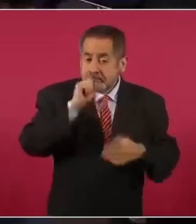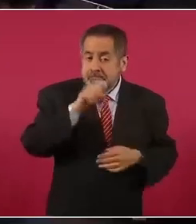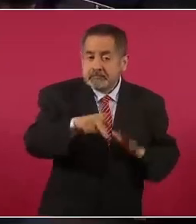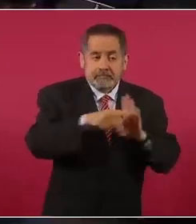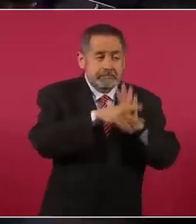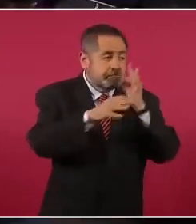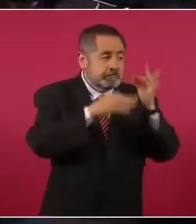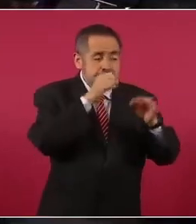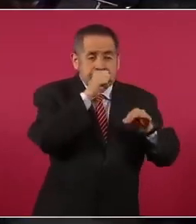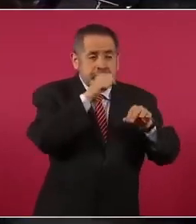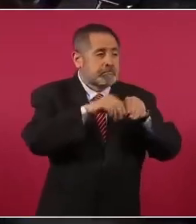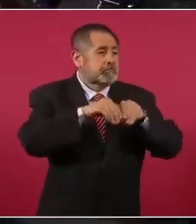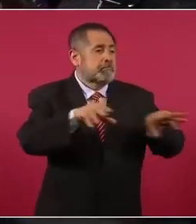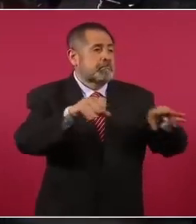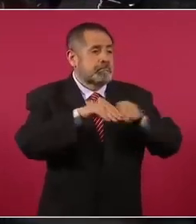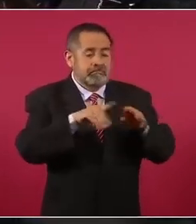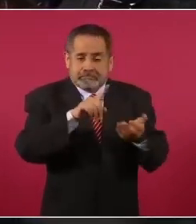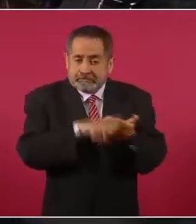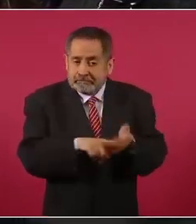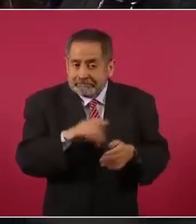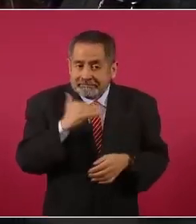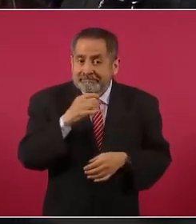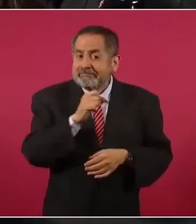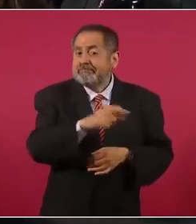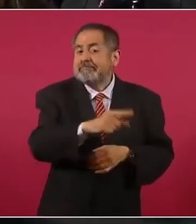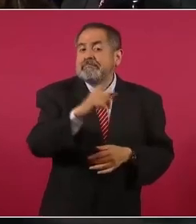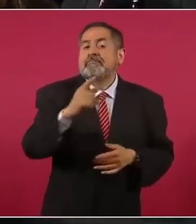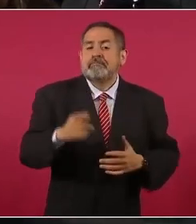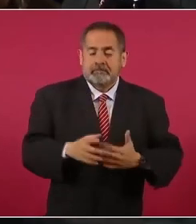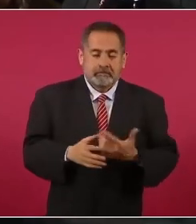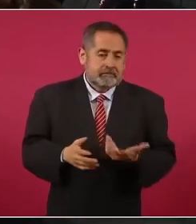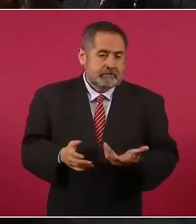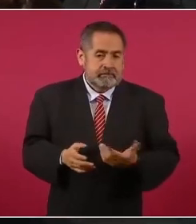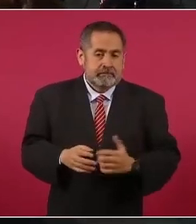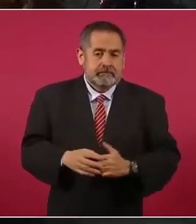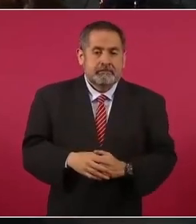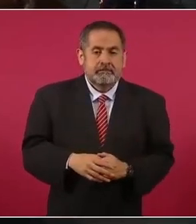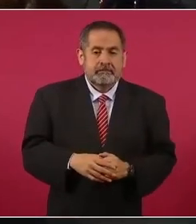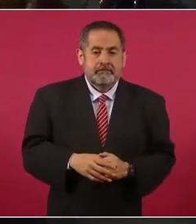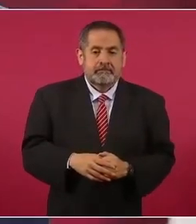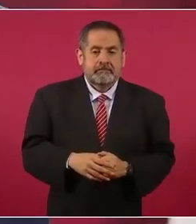seguramente